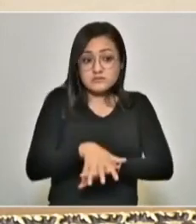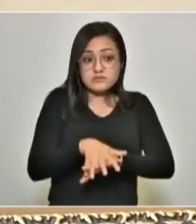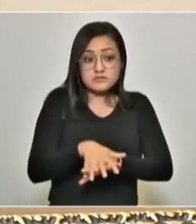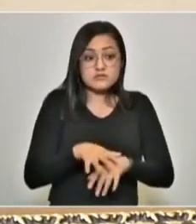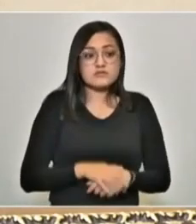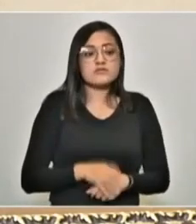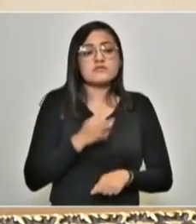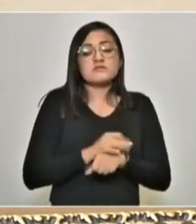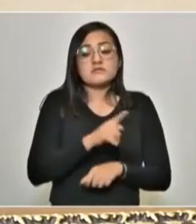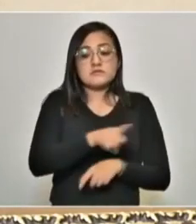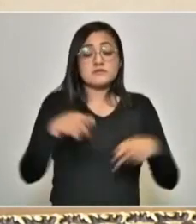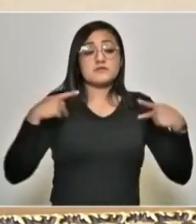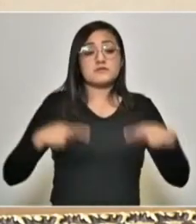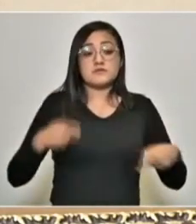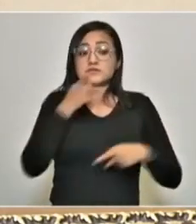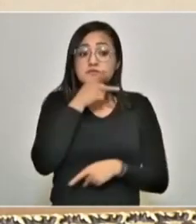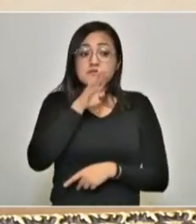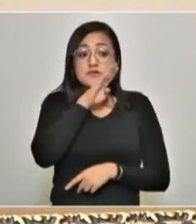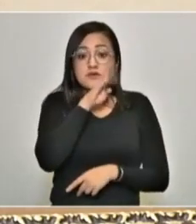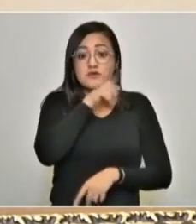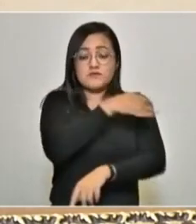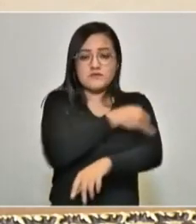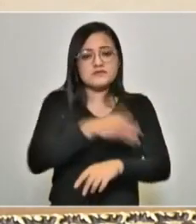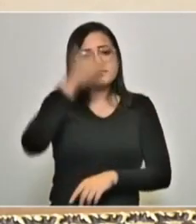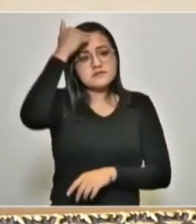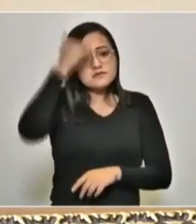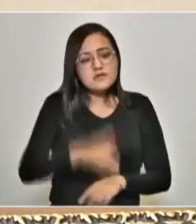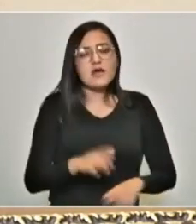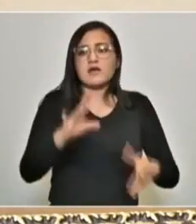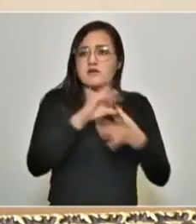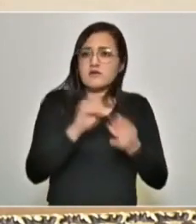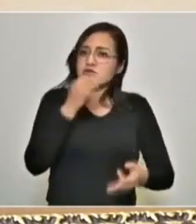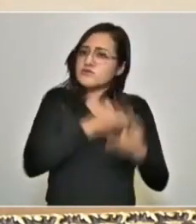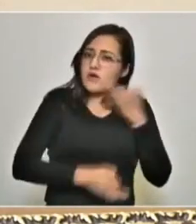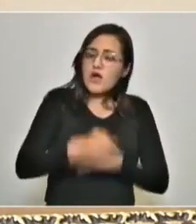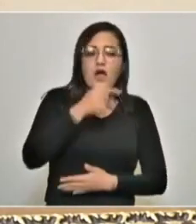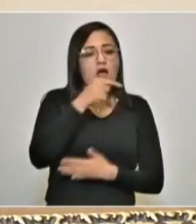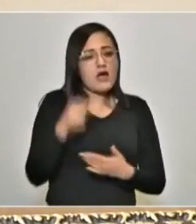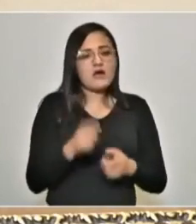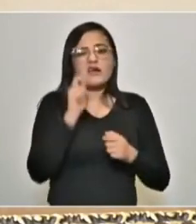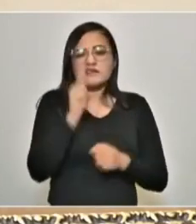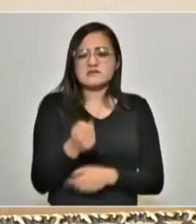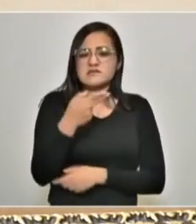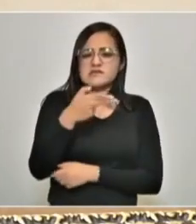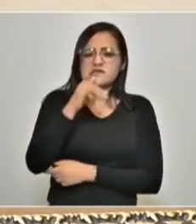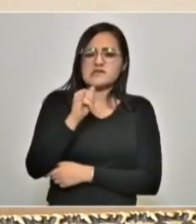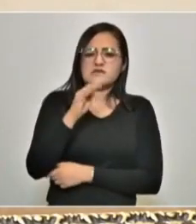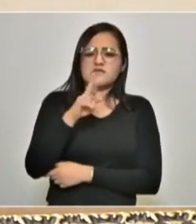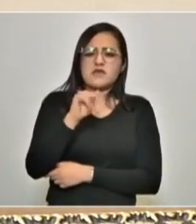Entonces, que la gente, que los padres de familia sepan qué significa el modelo híbrido.